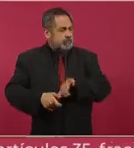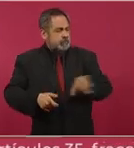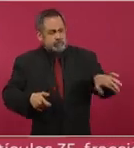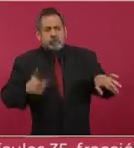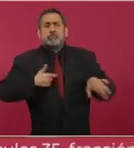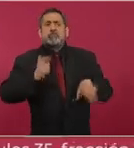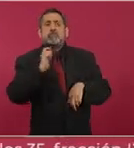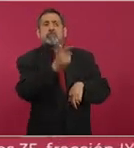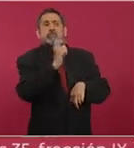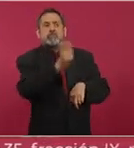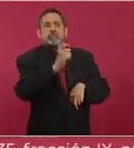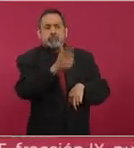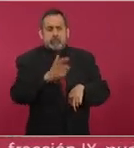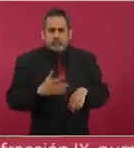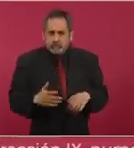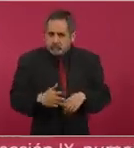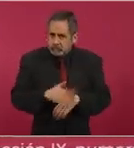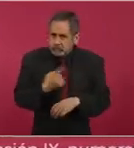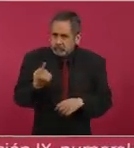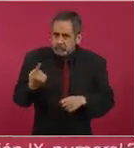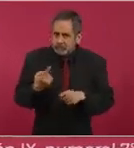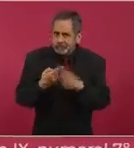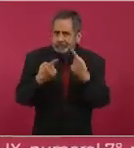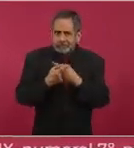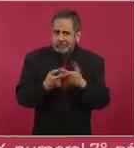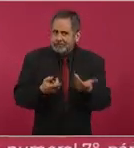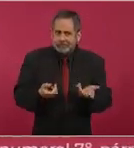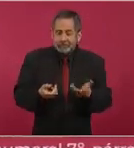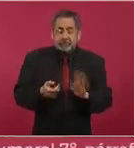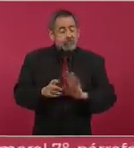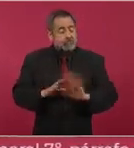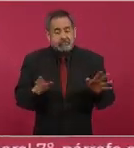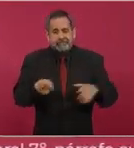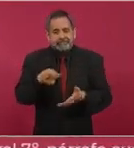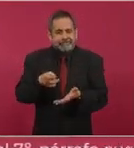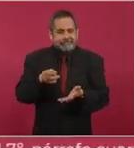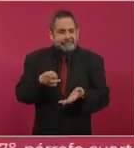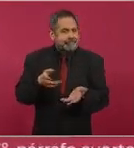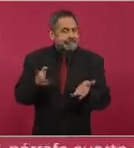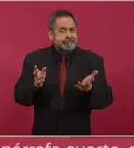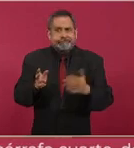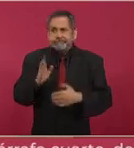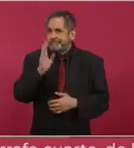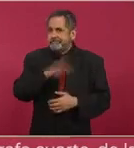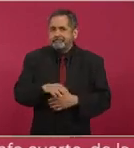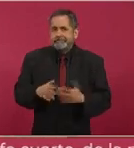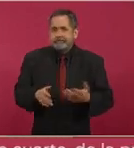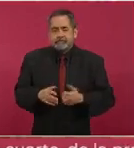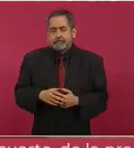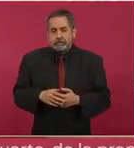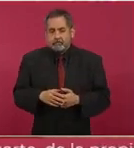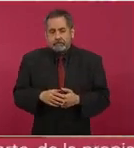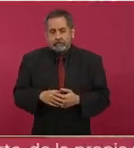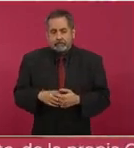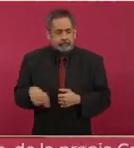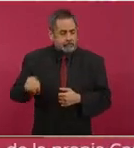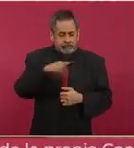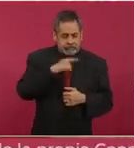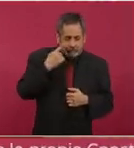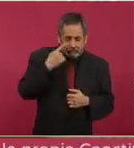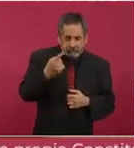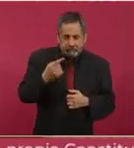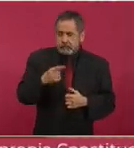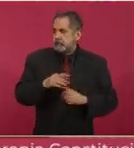Esa operación fue a todas luces